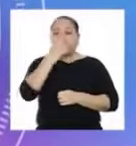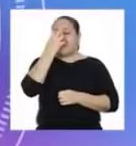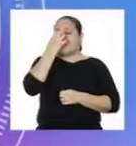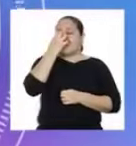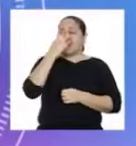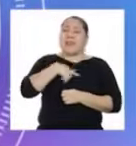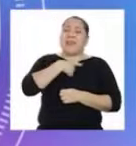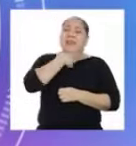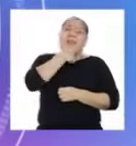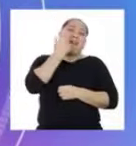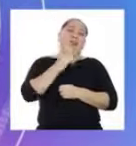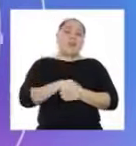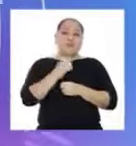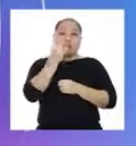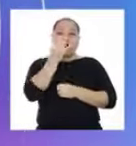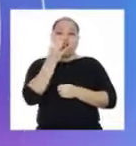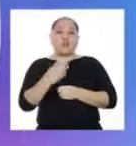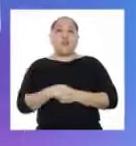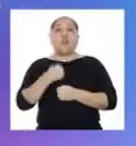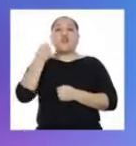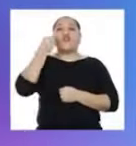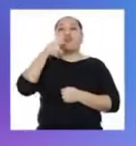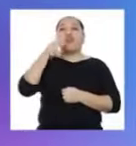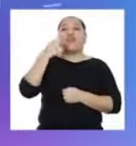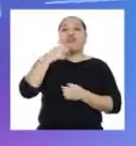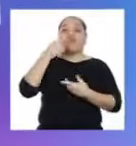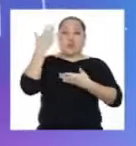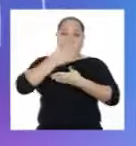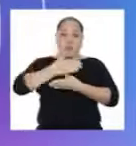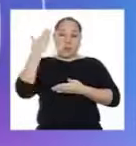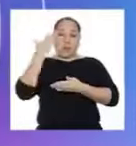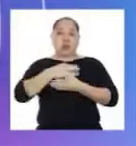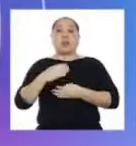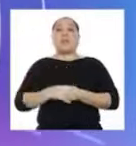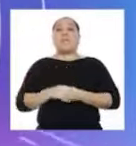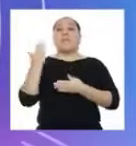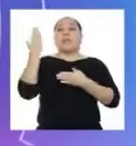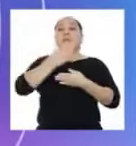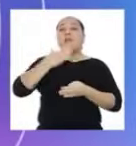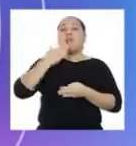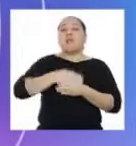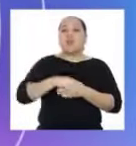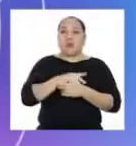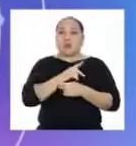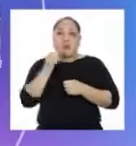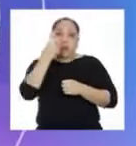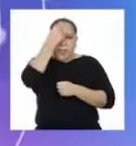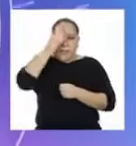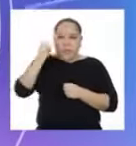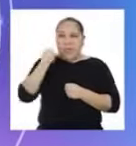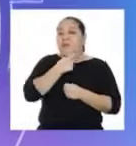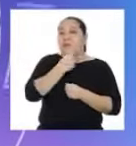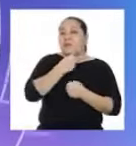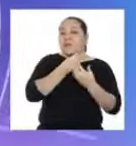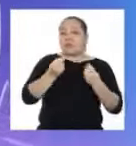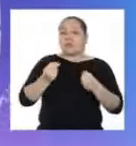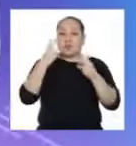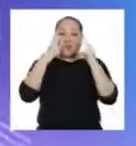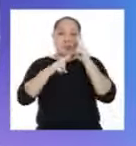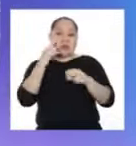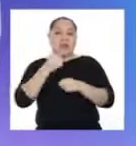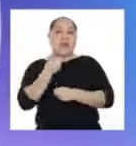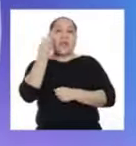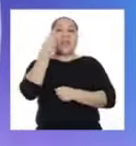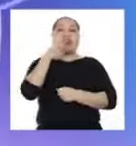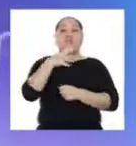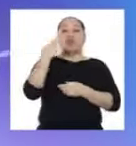comedias que me causan mucha risa, he contado 12 veces. Y para las películas de aventura que me gustan mucho,